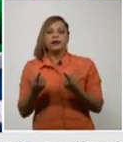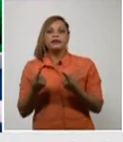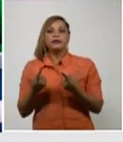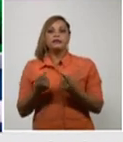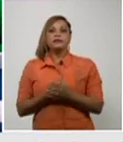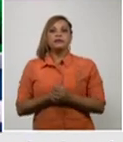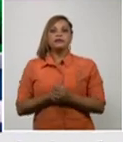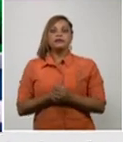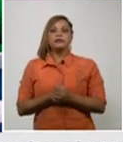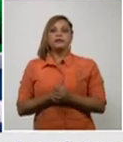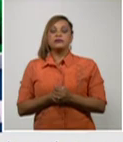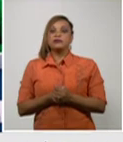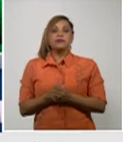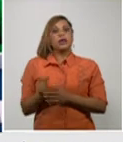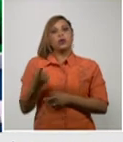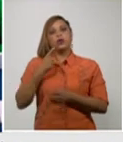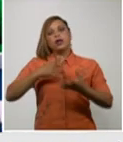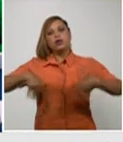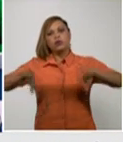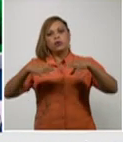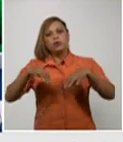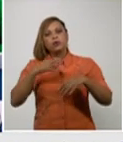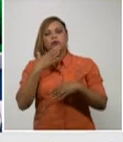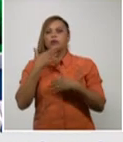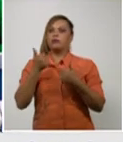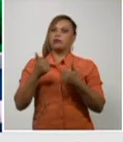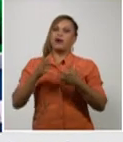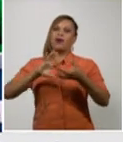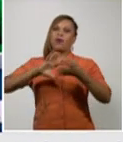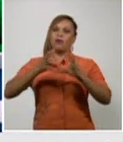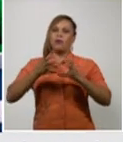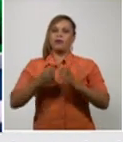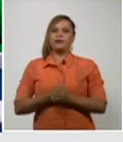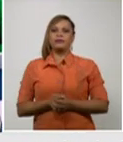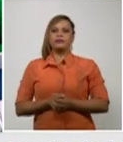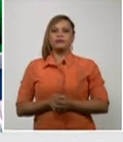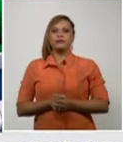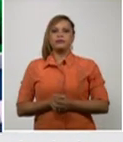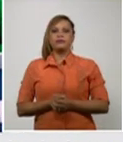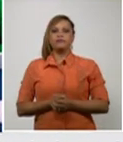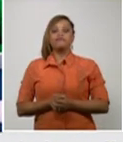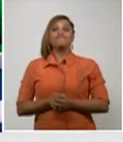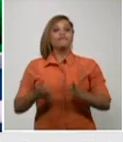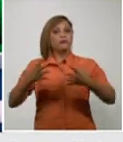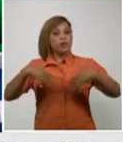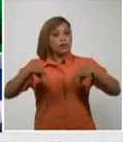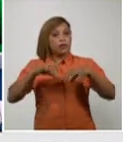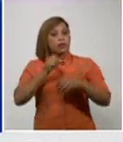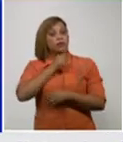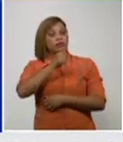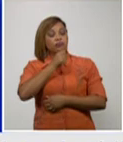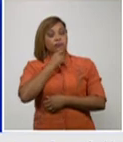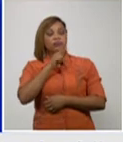tengamos una situación un poco más compleja esta es la situación Gisela muy compleja en el día de hoy otra jornada difícil doctor